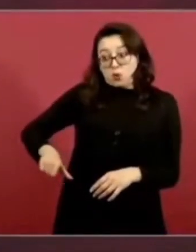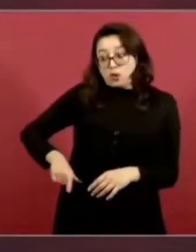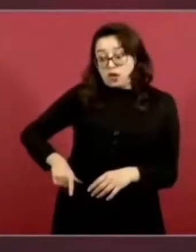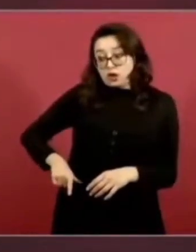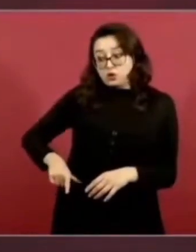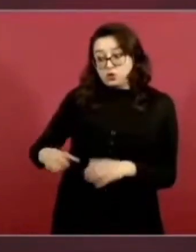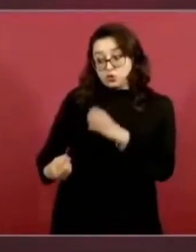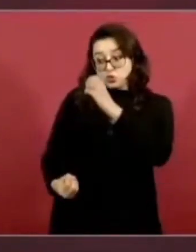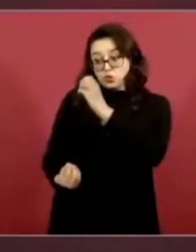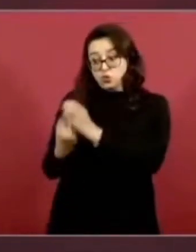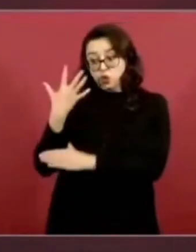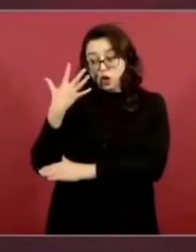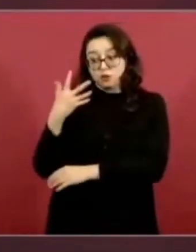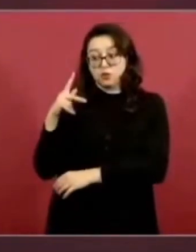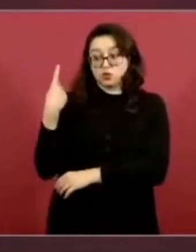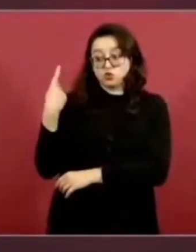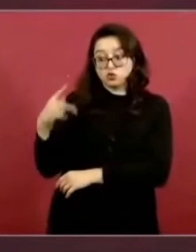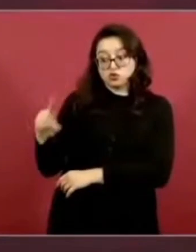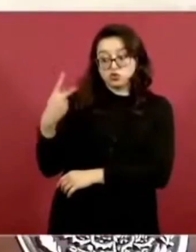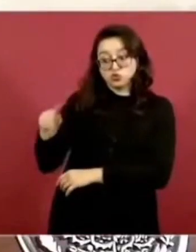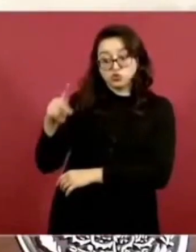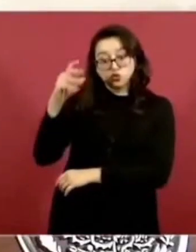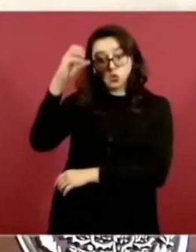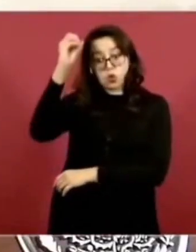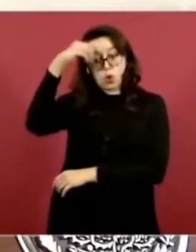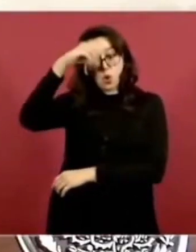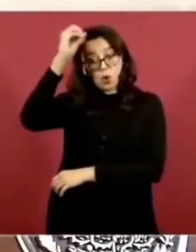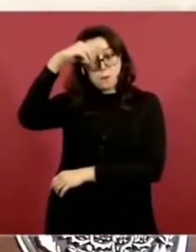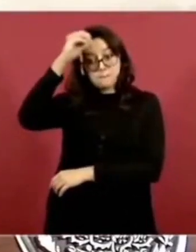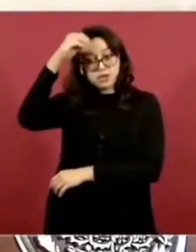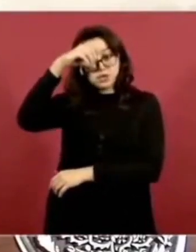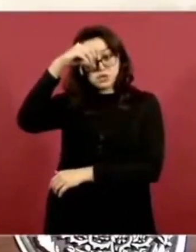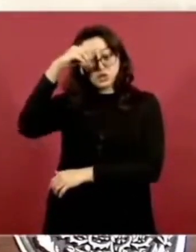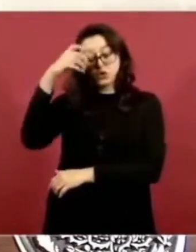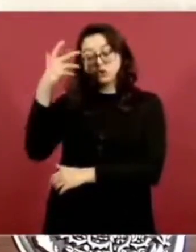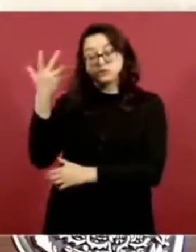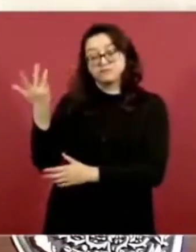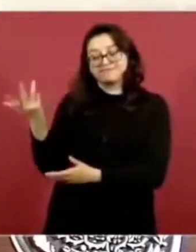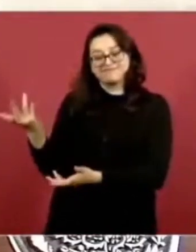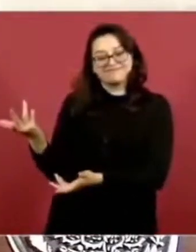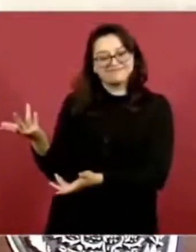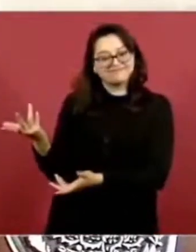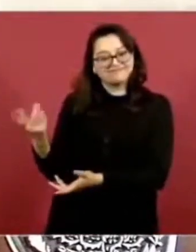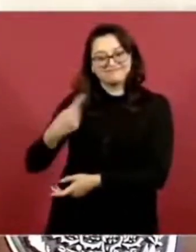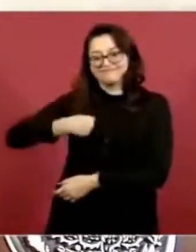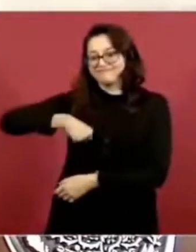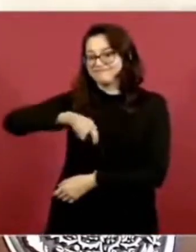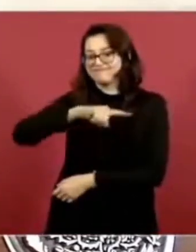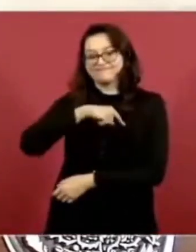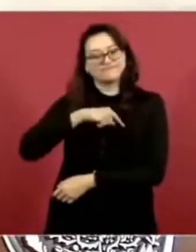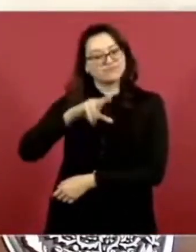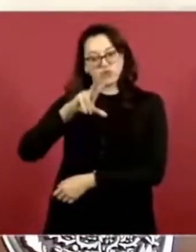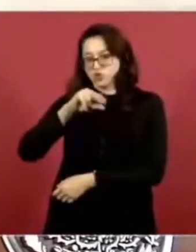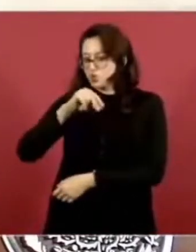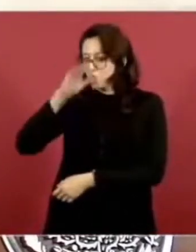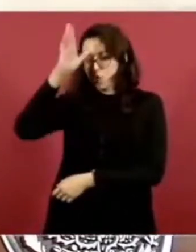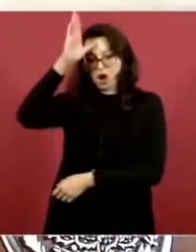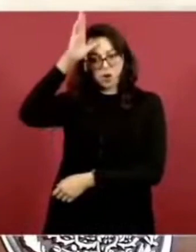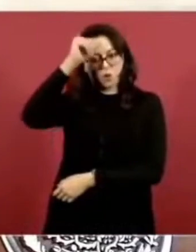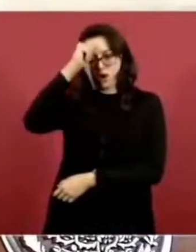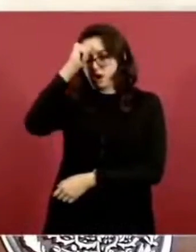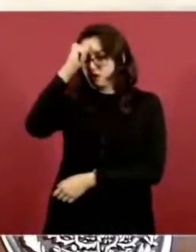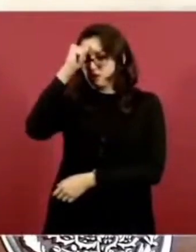los que sostienen una política